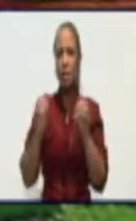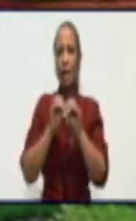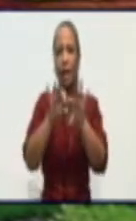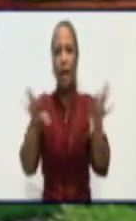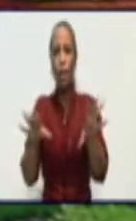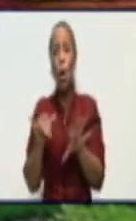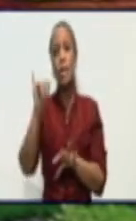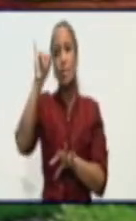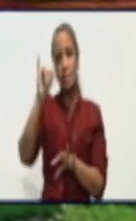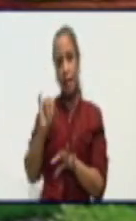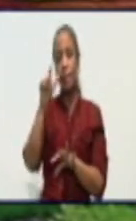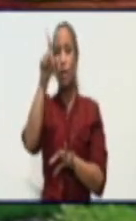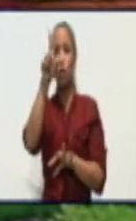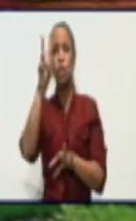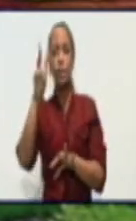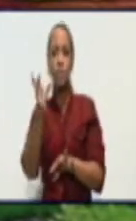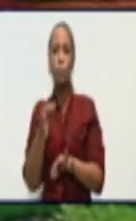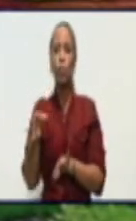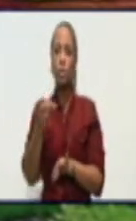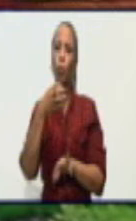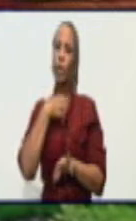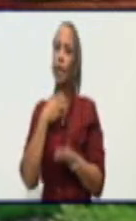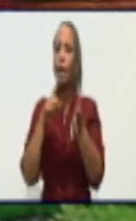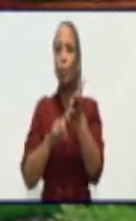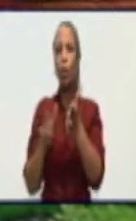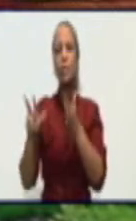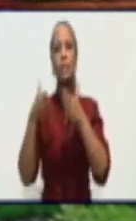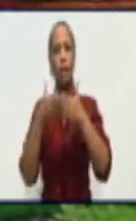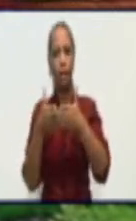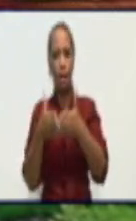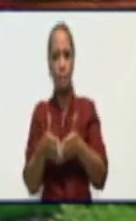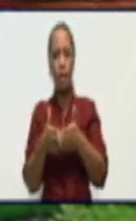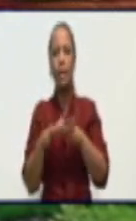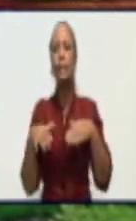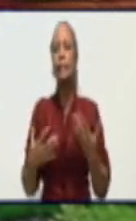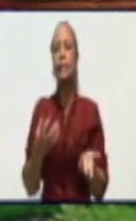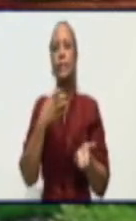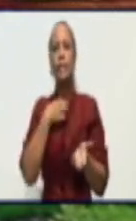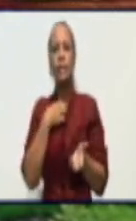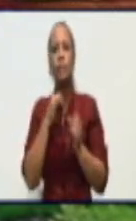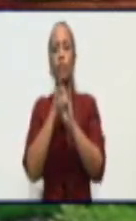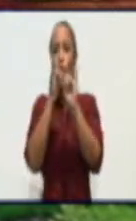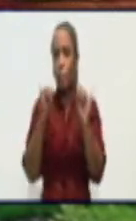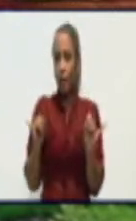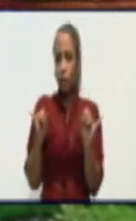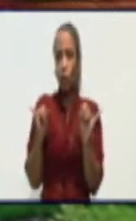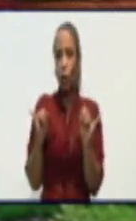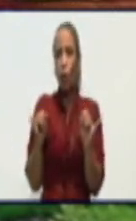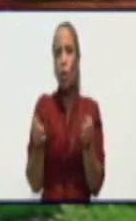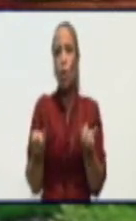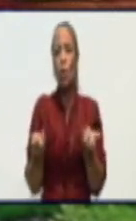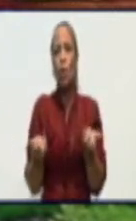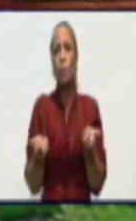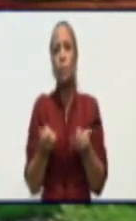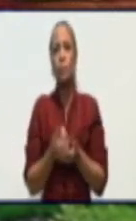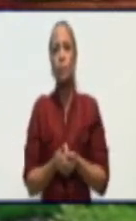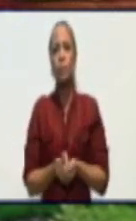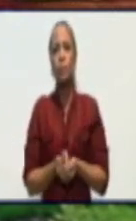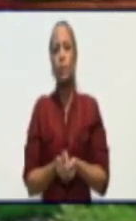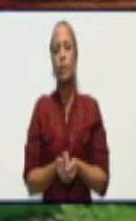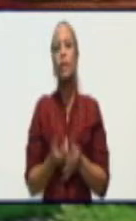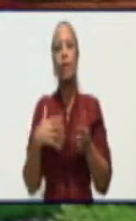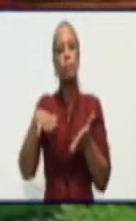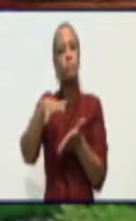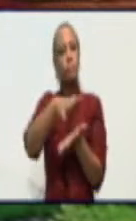13 municipios que tiene la provincia. O sea, seguimos hablando de que hay toda una serie de